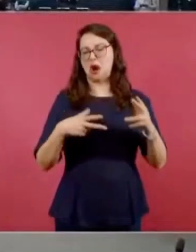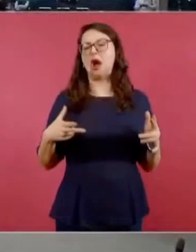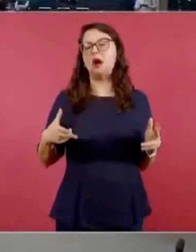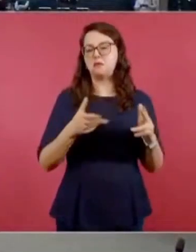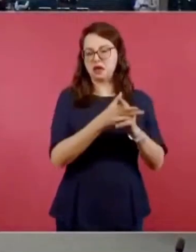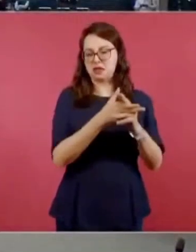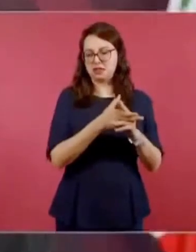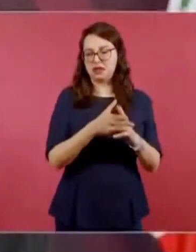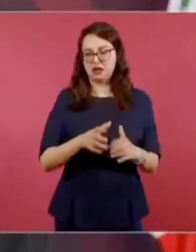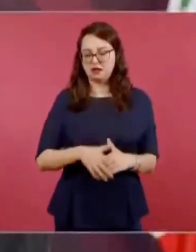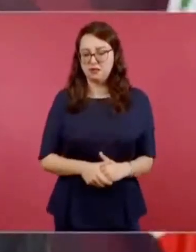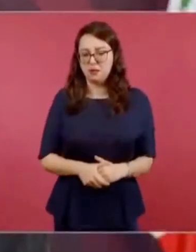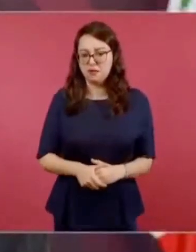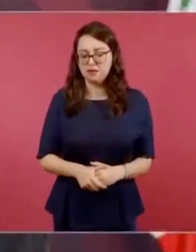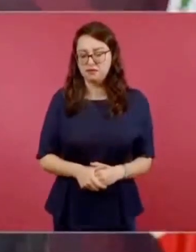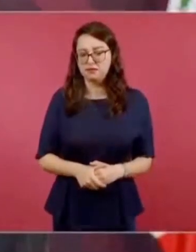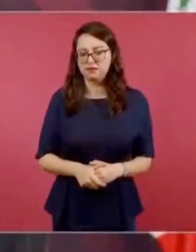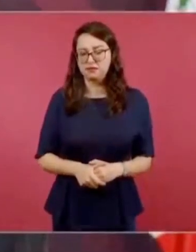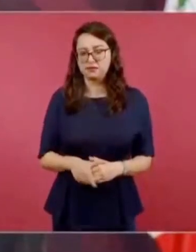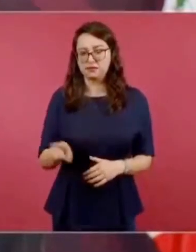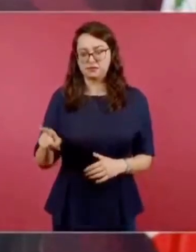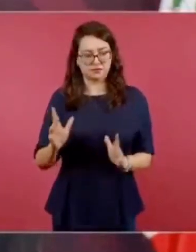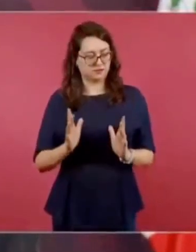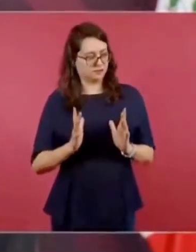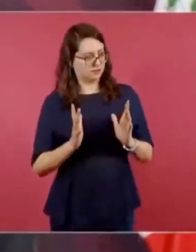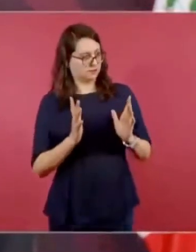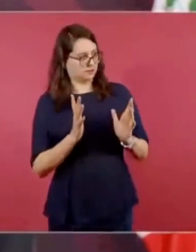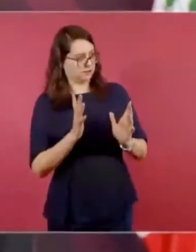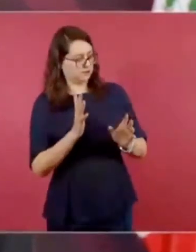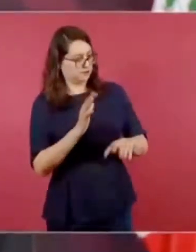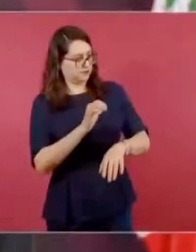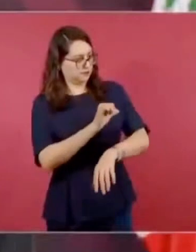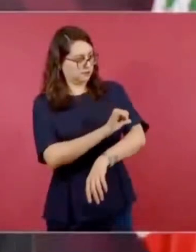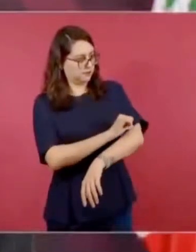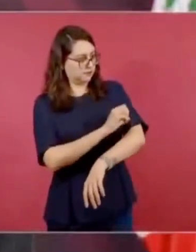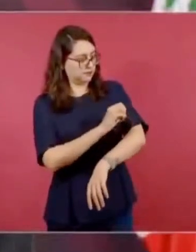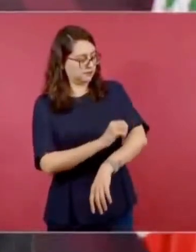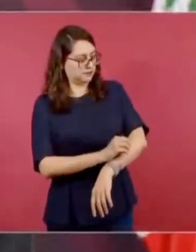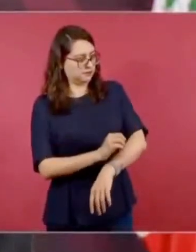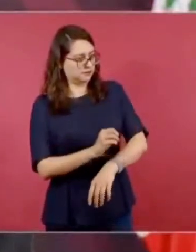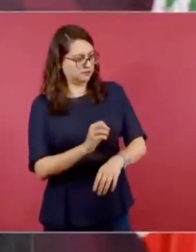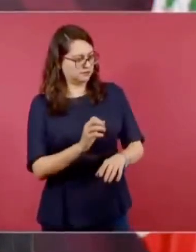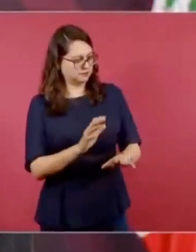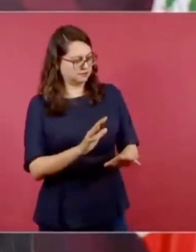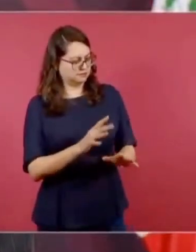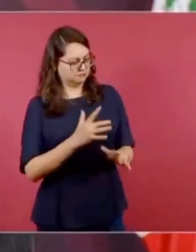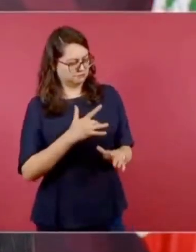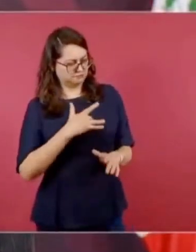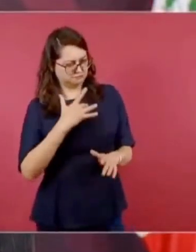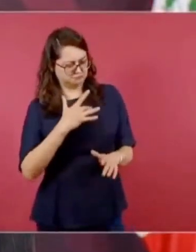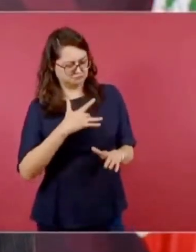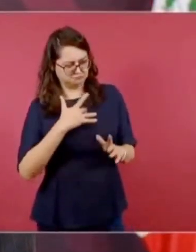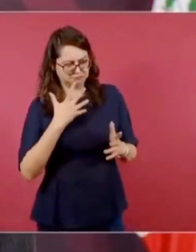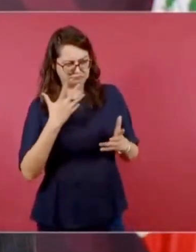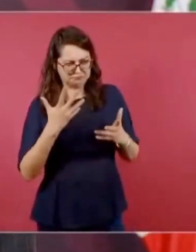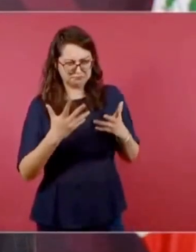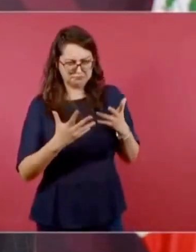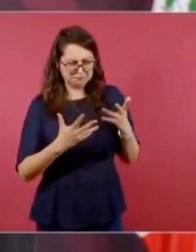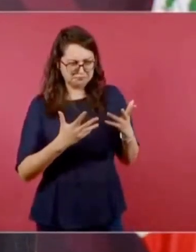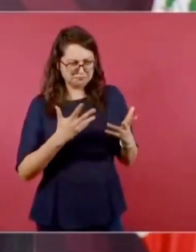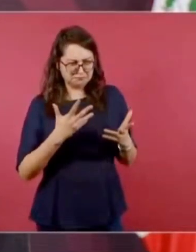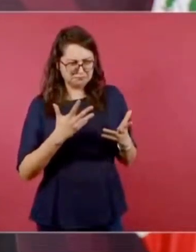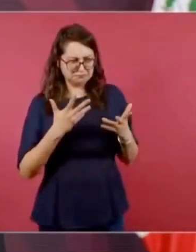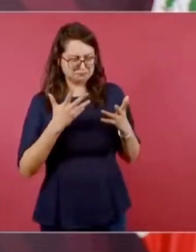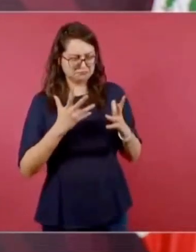ligero sobresalto en la mirada del presidente Álvaro Obregón, delata